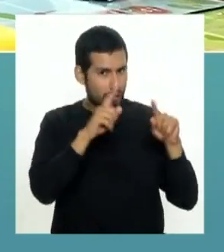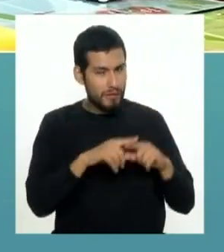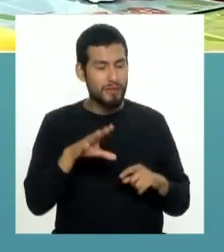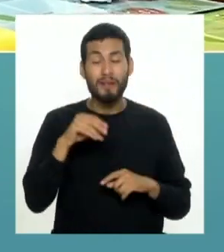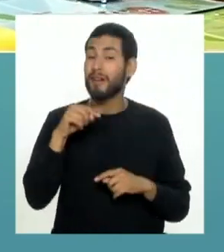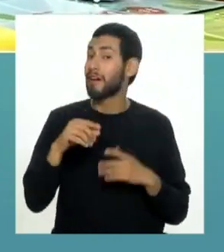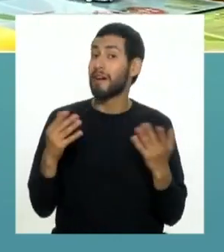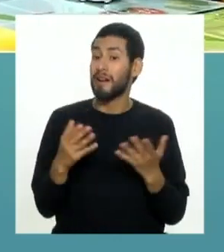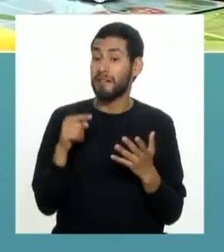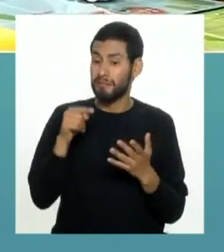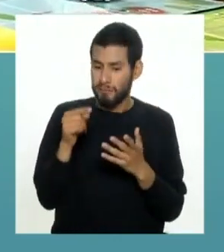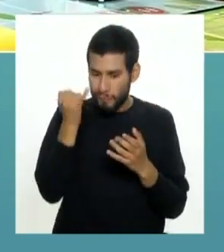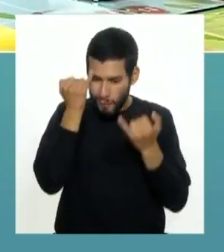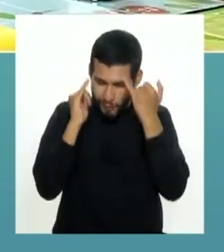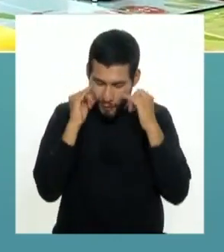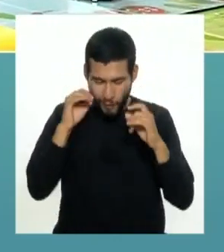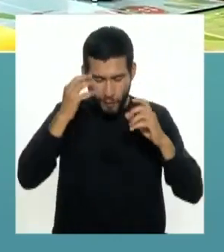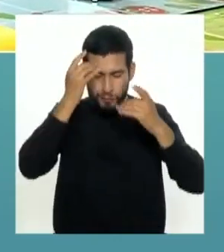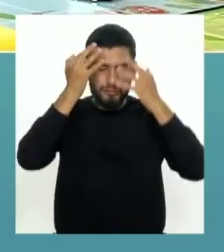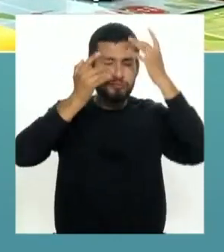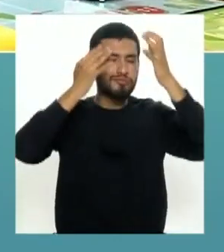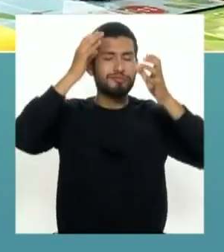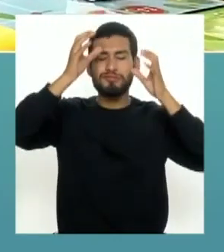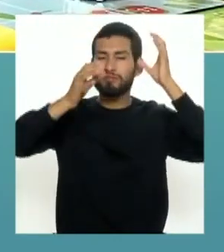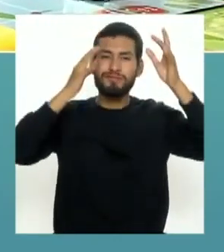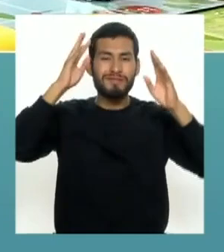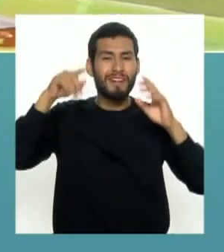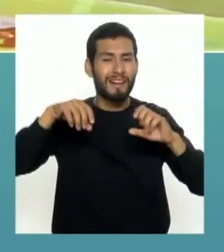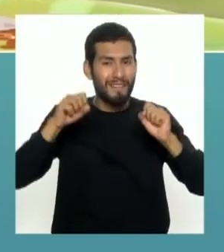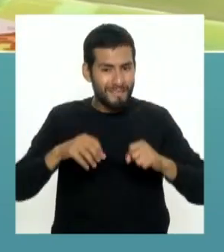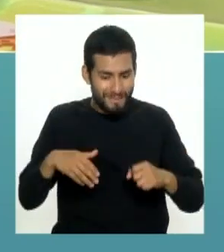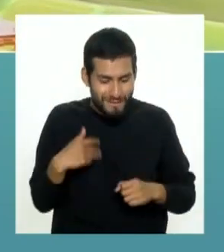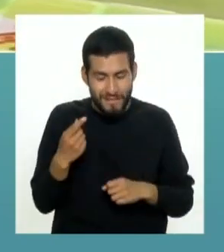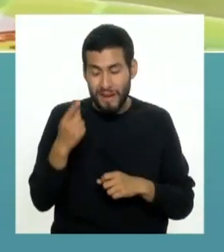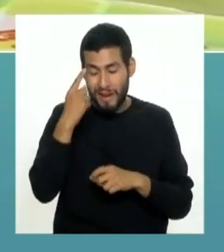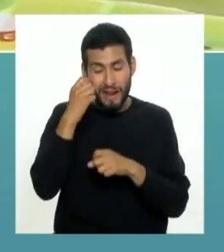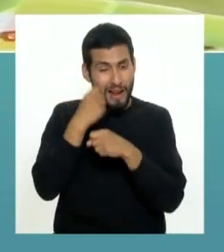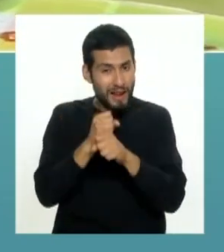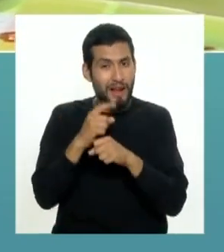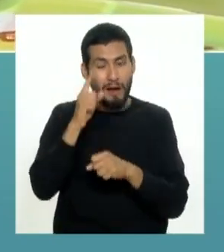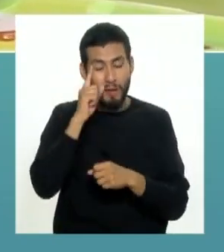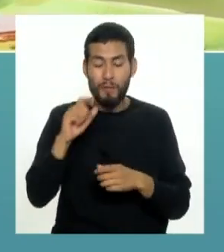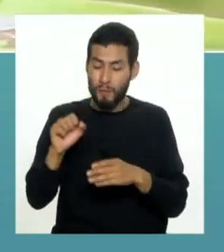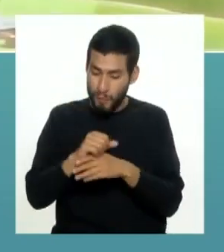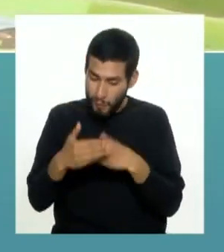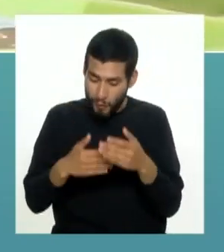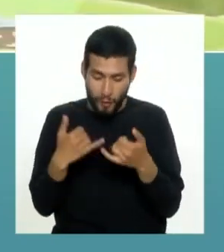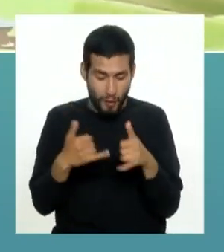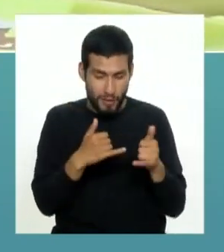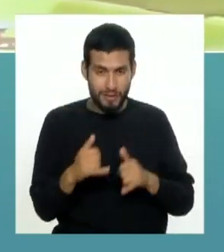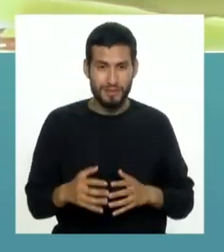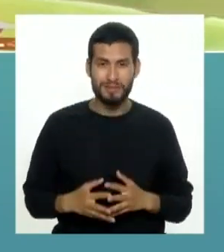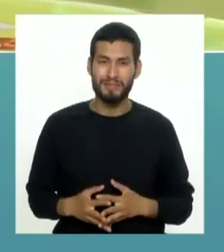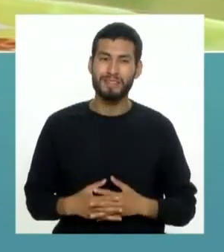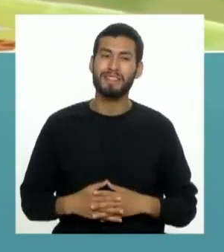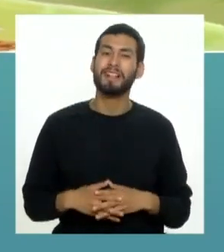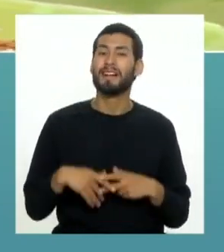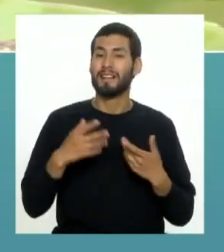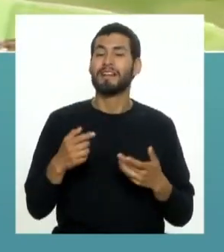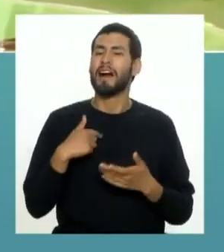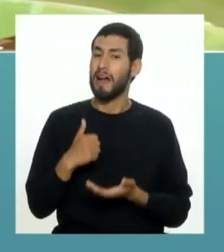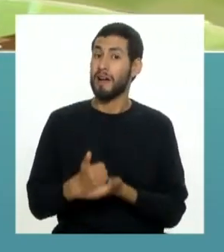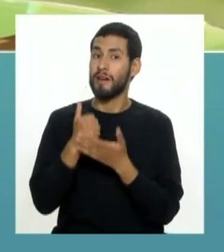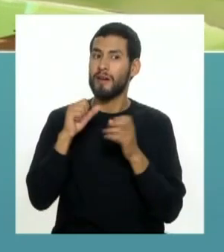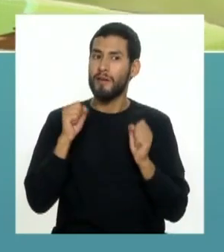porque de alguna forma ellos pueden darle vida a esa creatividad que tienen de manera práctica y lúdica. Les ayuda